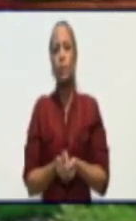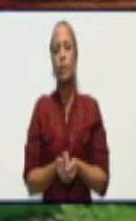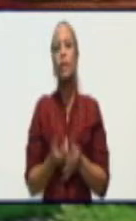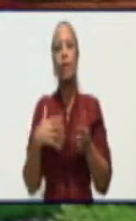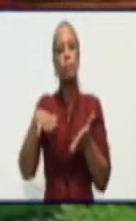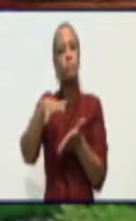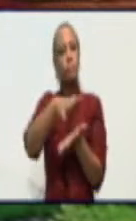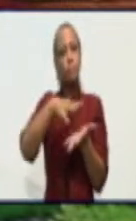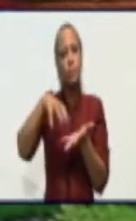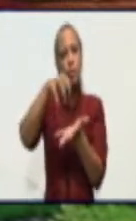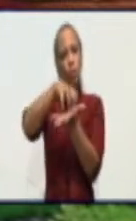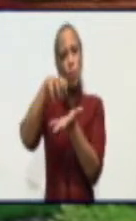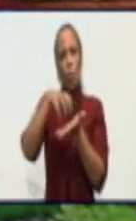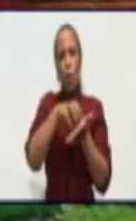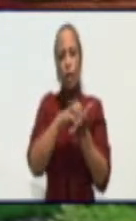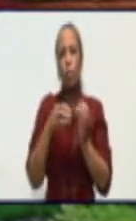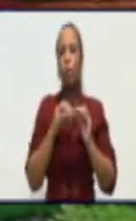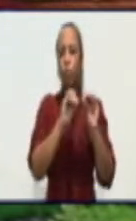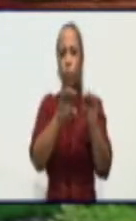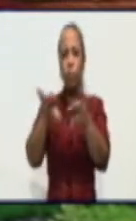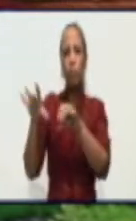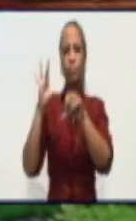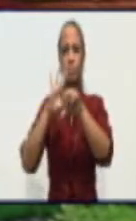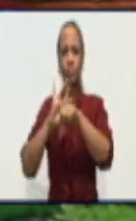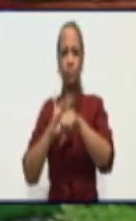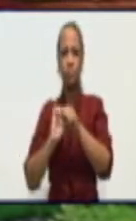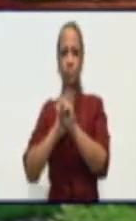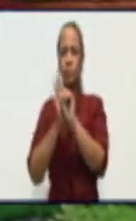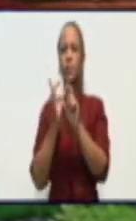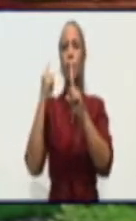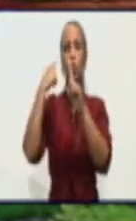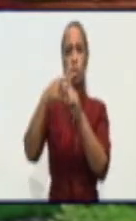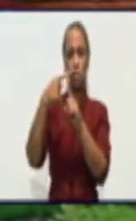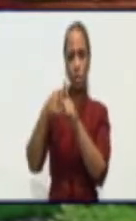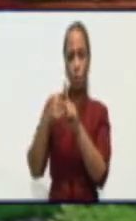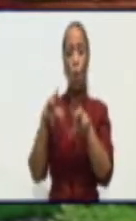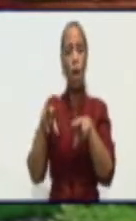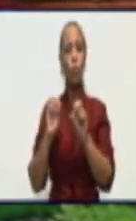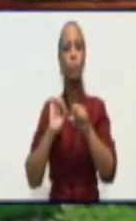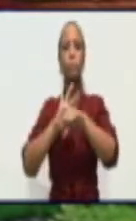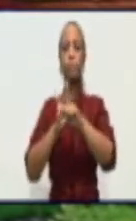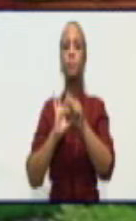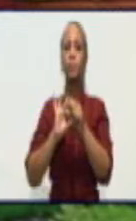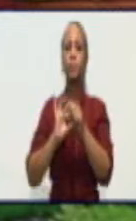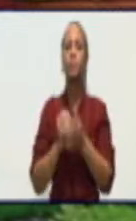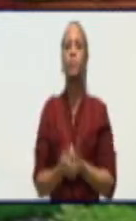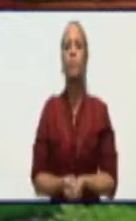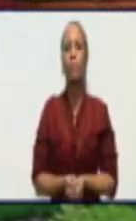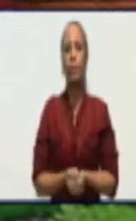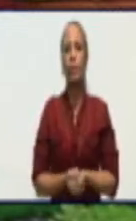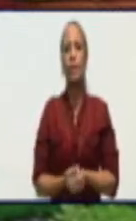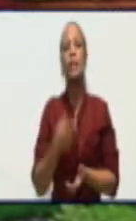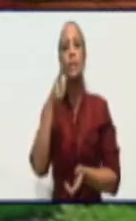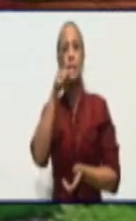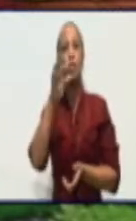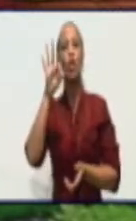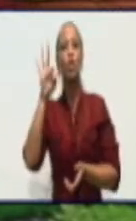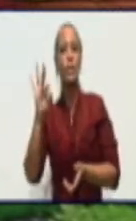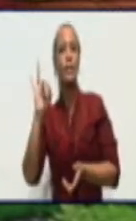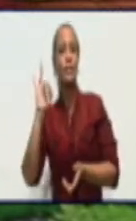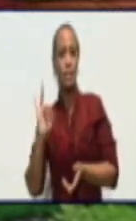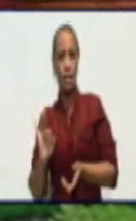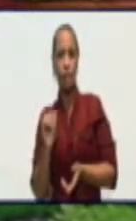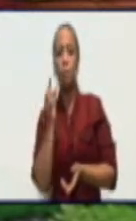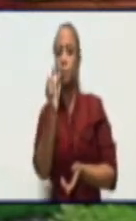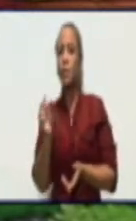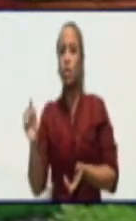territorios que siguen aportando casos positivos al nuevo coronavirus. 187 pacientes confirmados